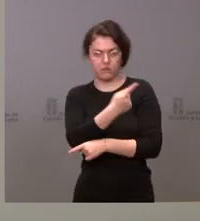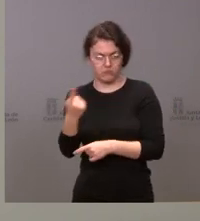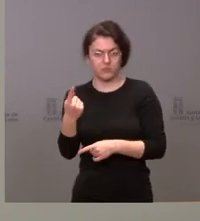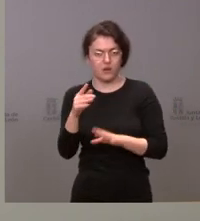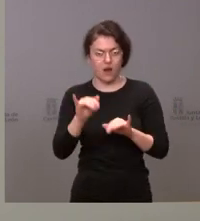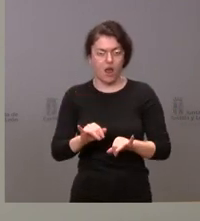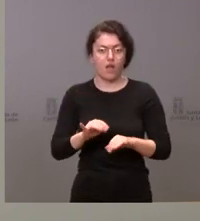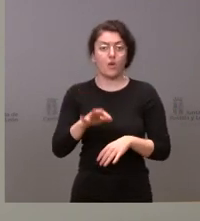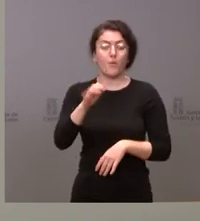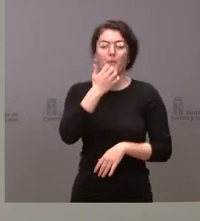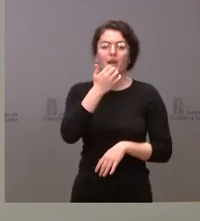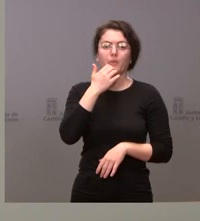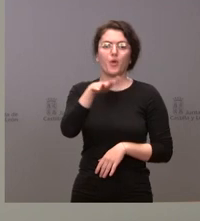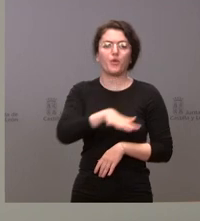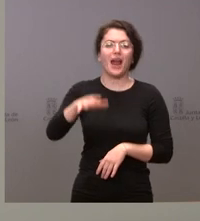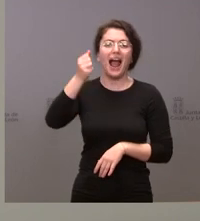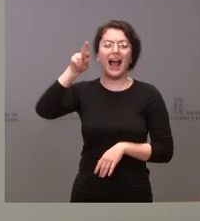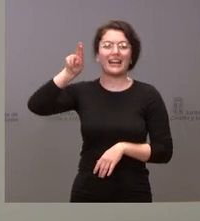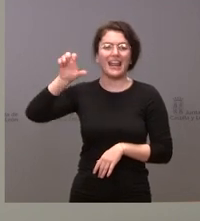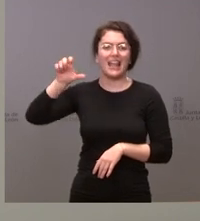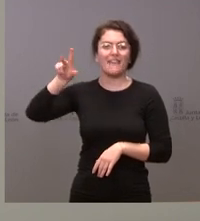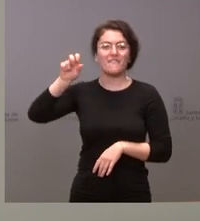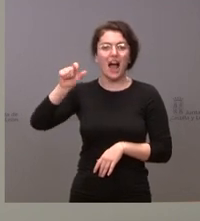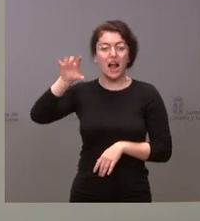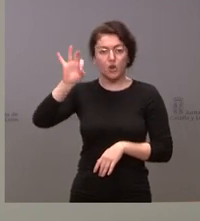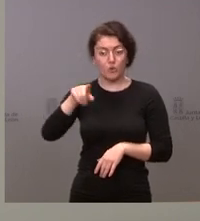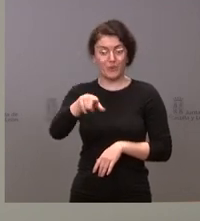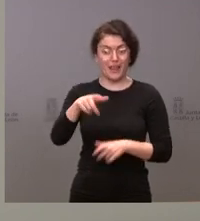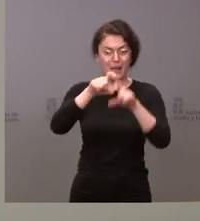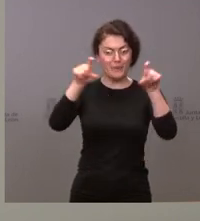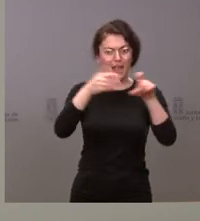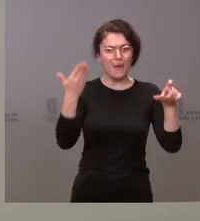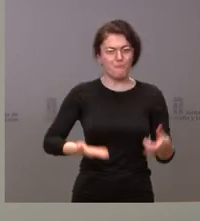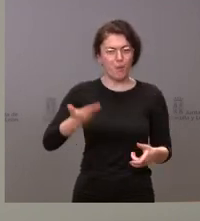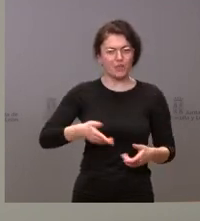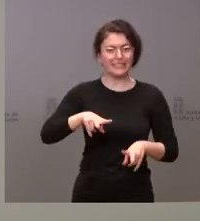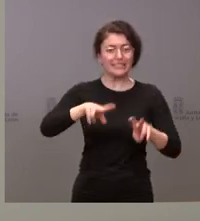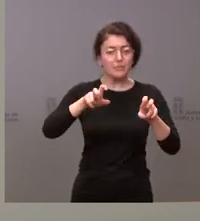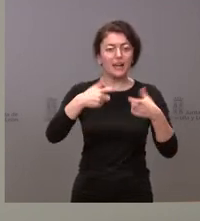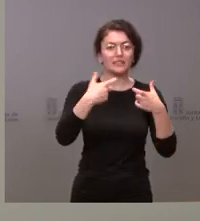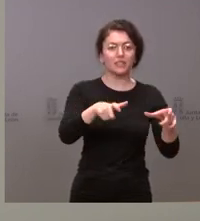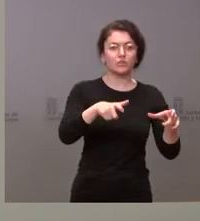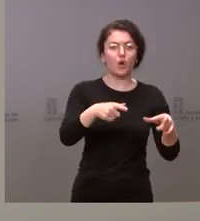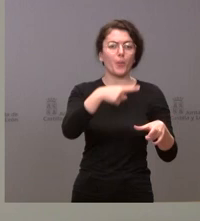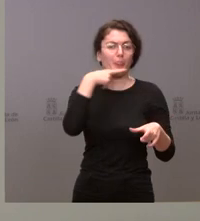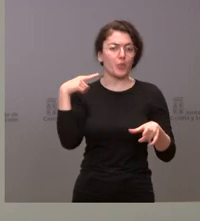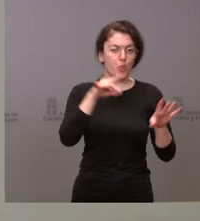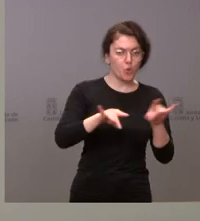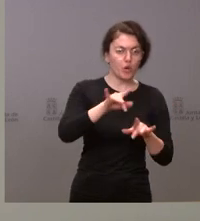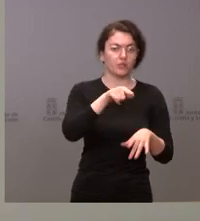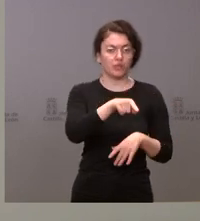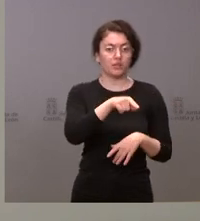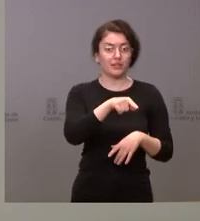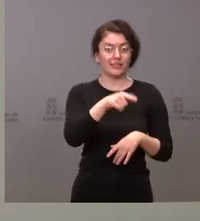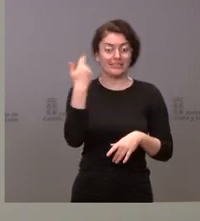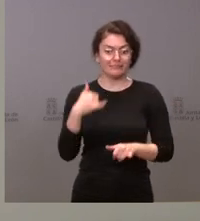ejemplo, en el caso de Arevalo, pues una importante empresa asociada al sector de los edulcorantes, pues se